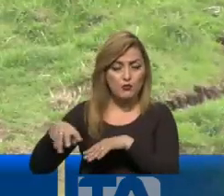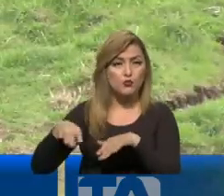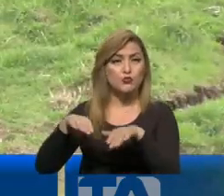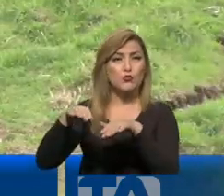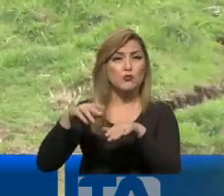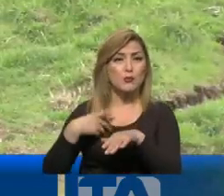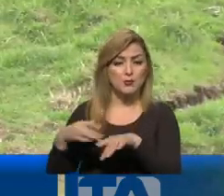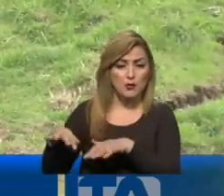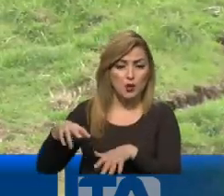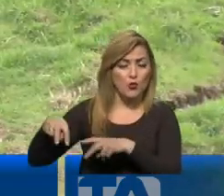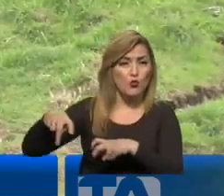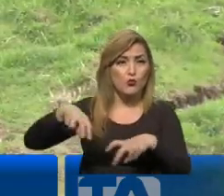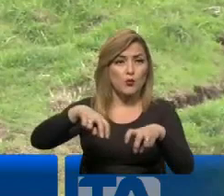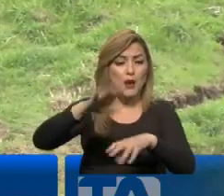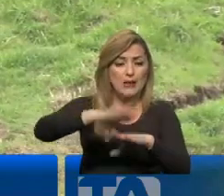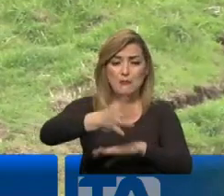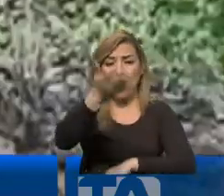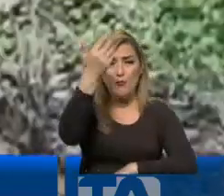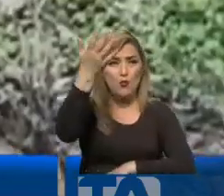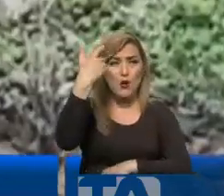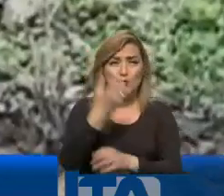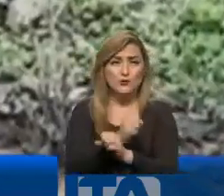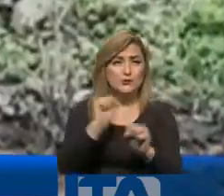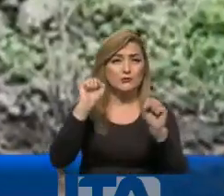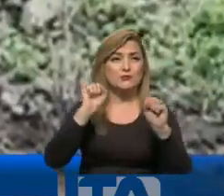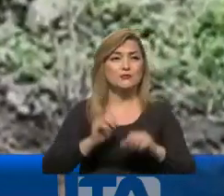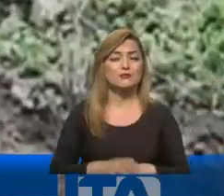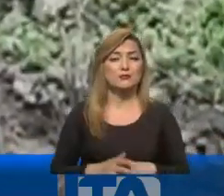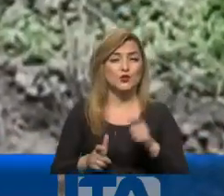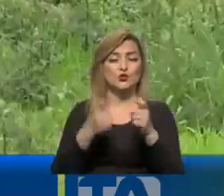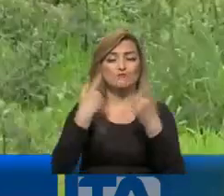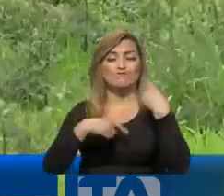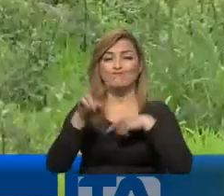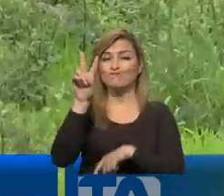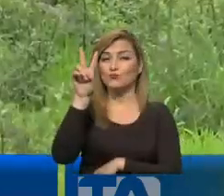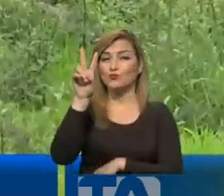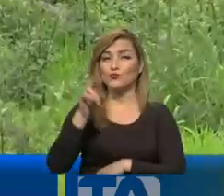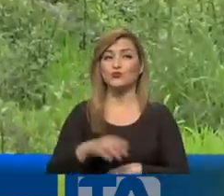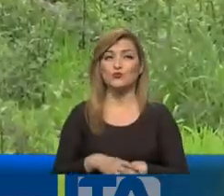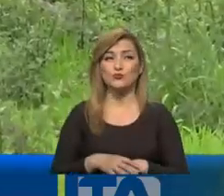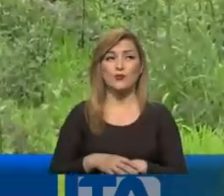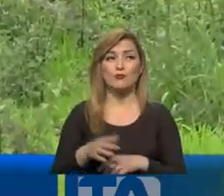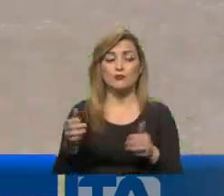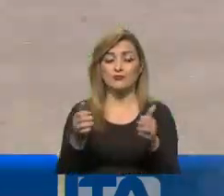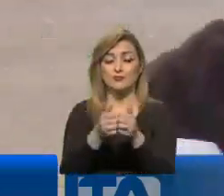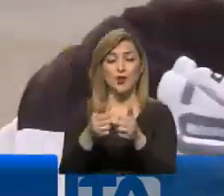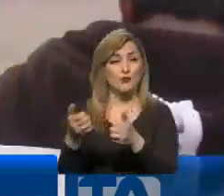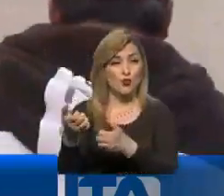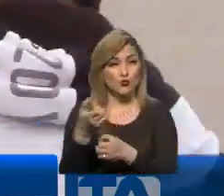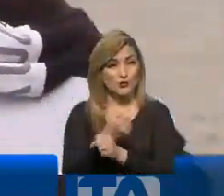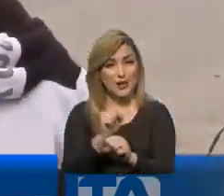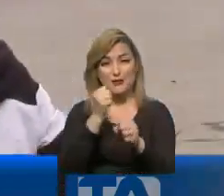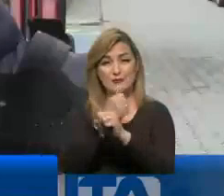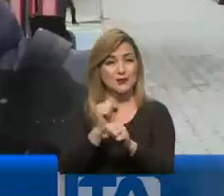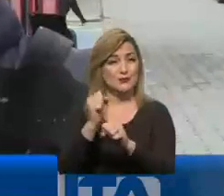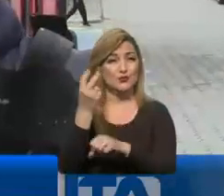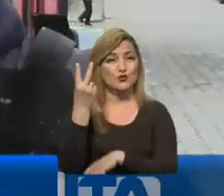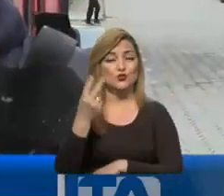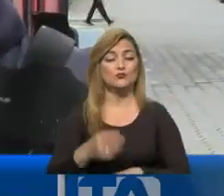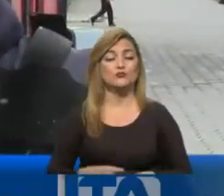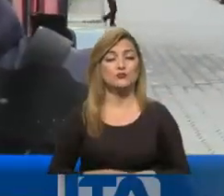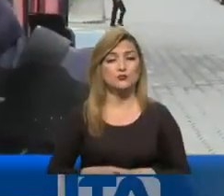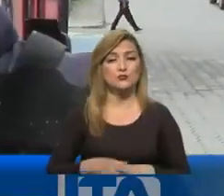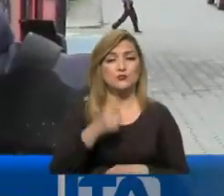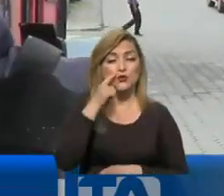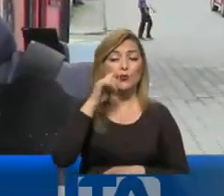nos llamaron de aquí que tenemos que salir de ahí nosotros también. Dos personas resultaron heridas y fueron socorridas por personal de respuesta inmediata. Unos